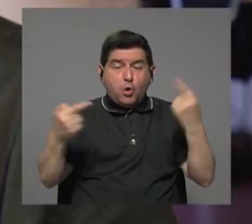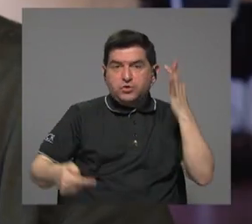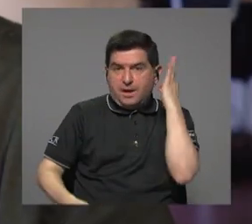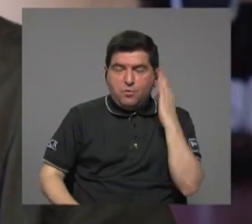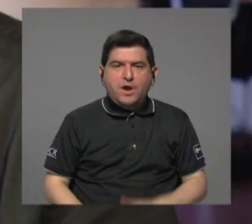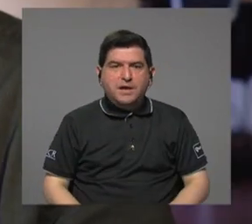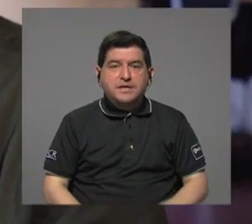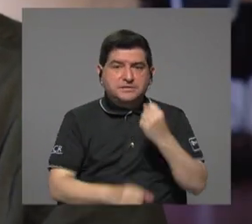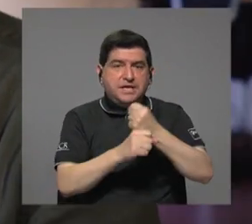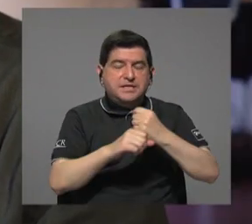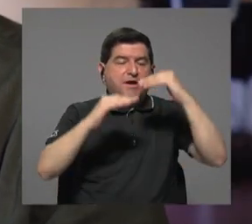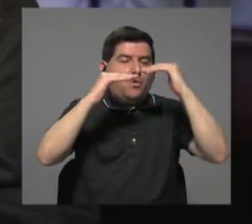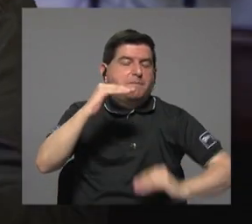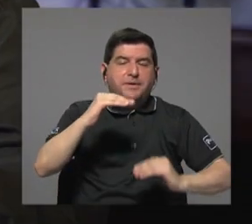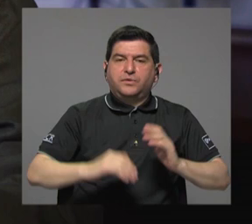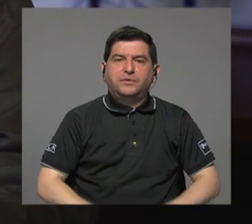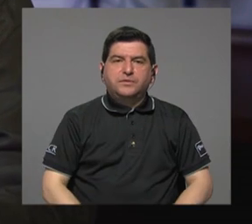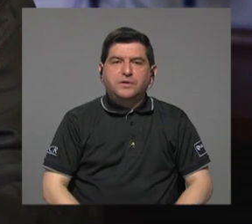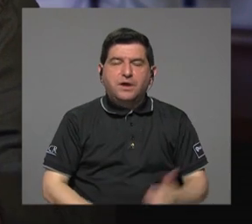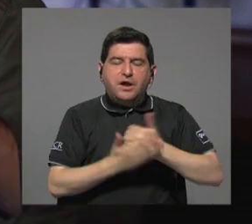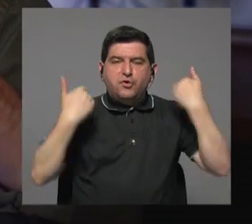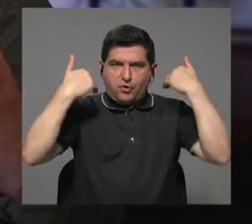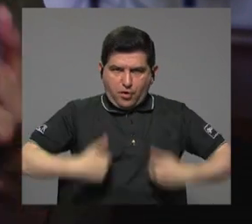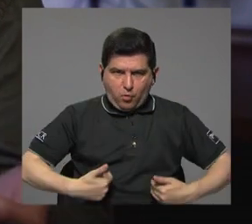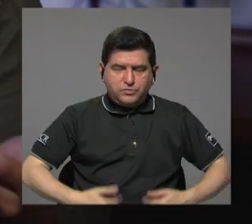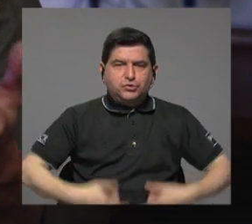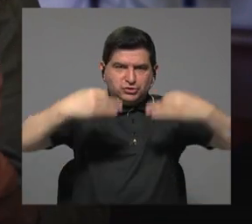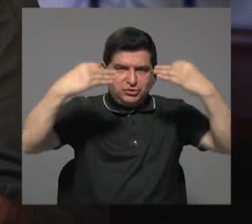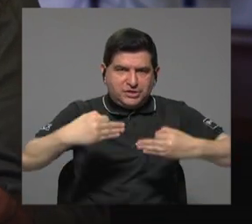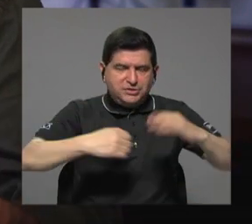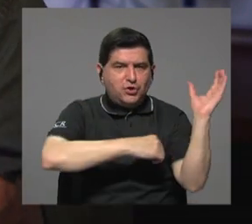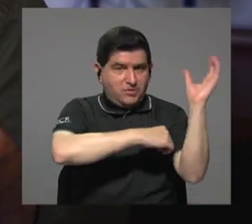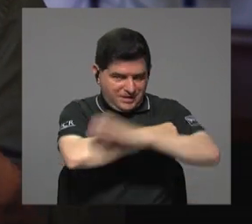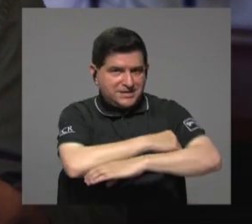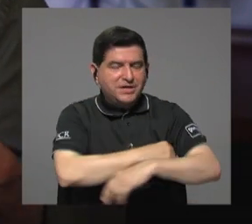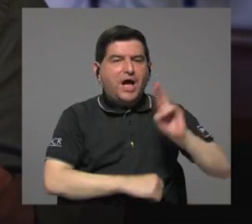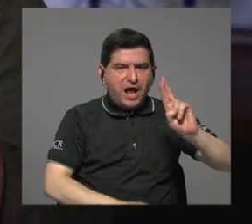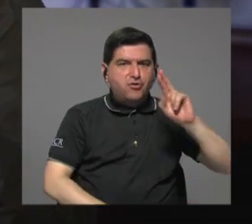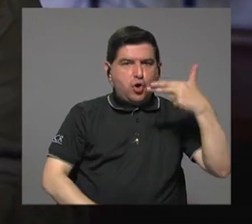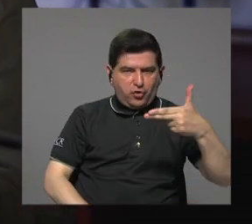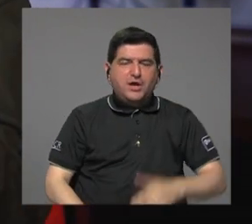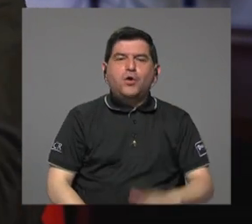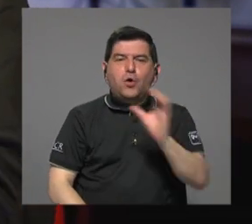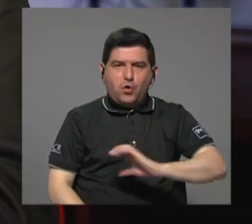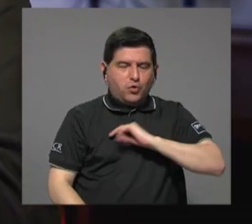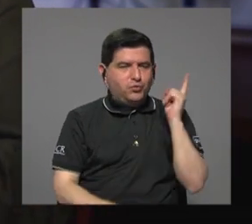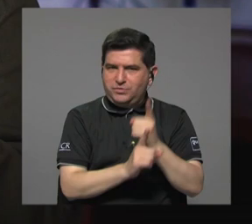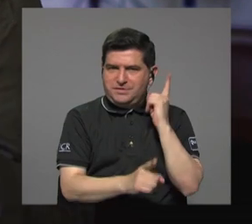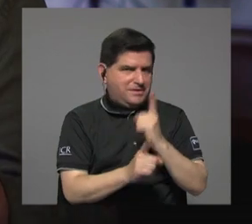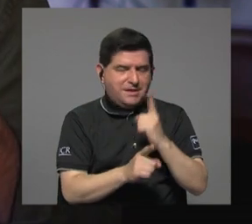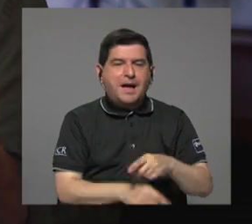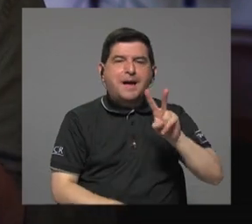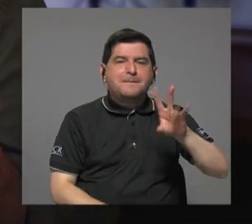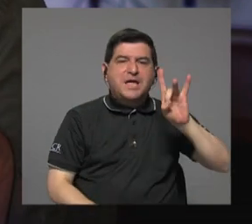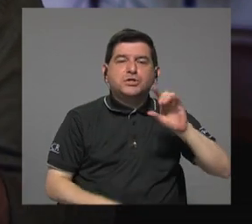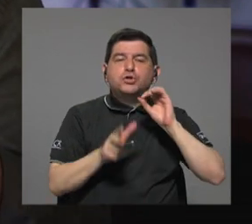en puestos de menor jerarquía. Recursos Humanos decidió sancionar a Rodrigo Chávez por conducta inapropiada el